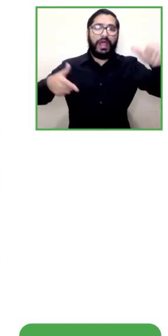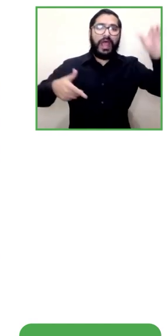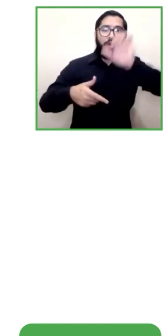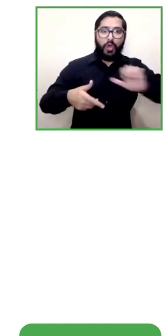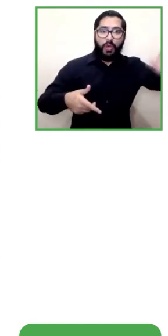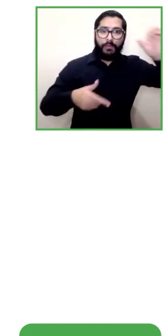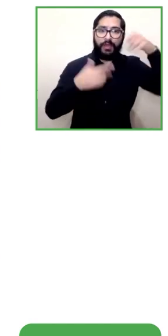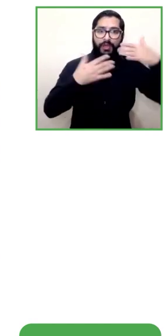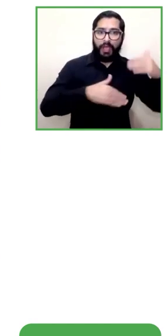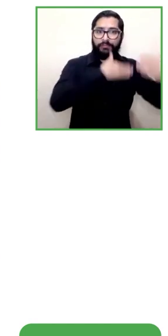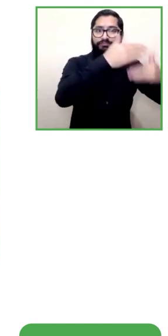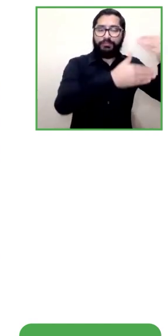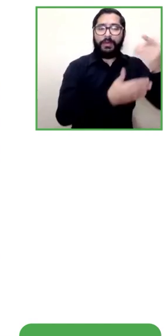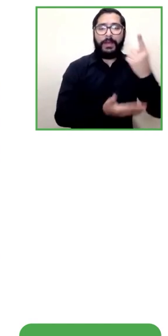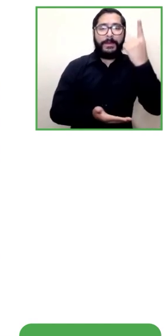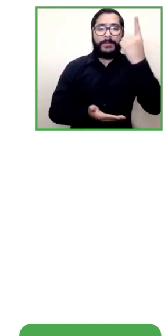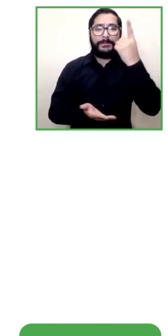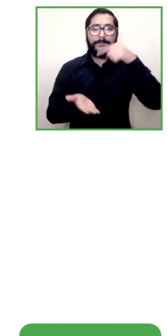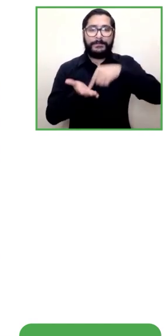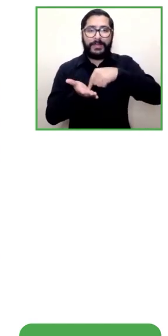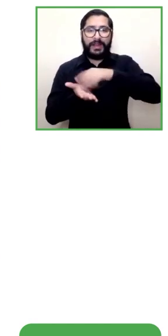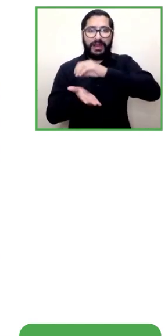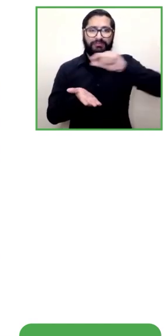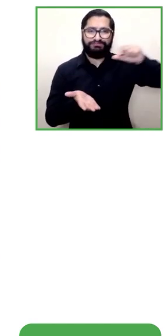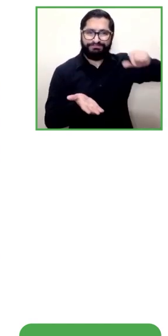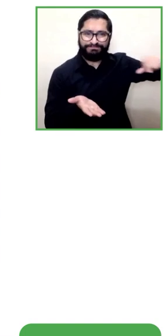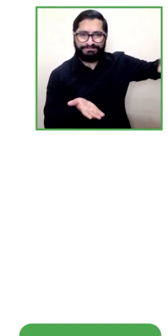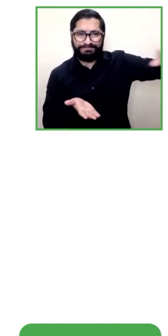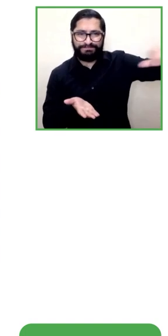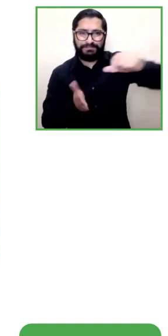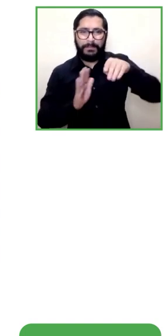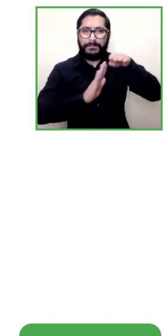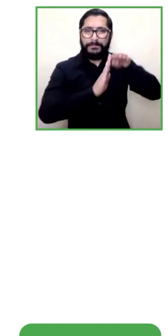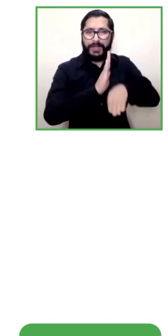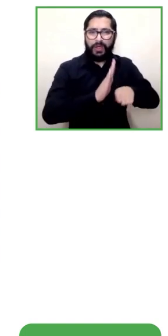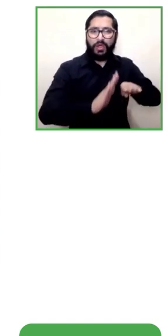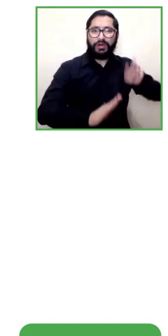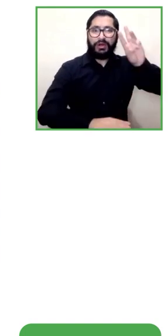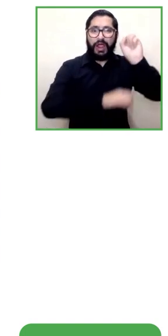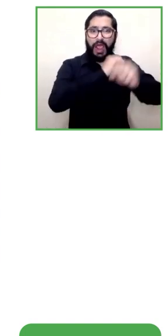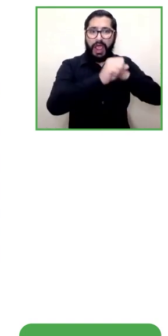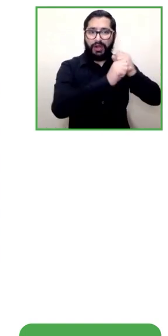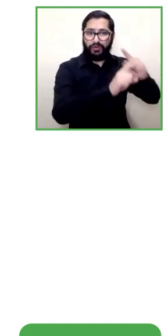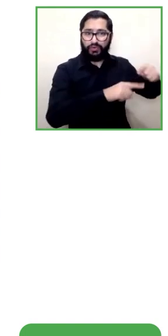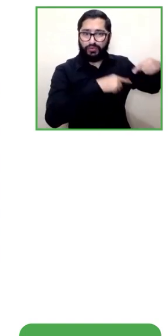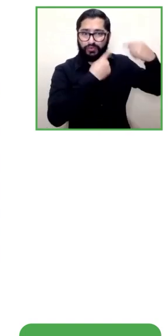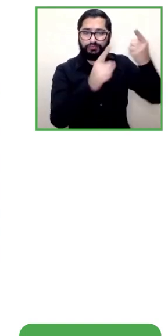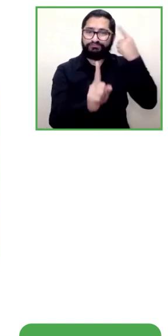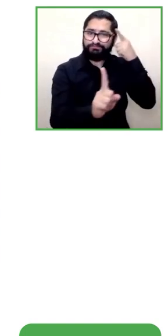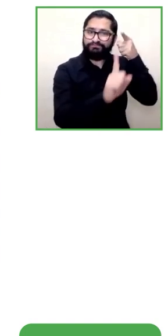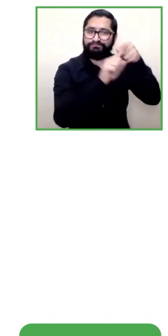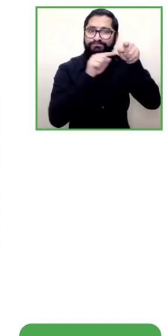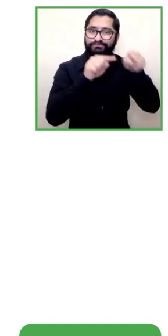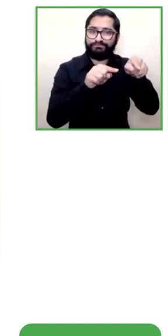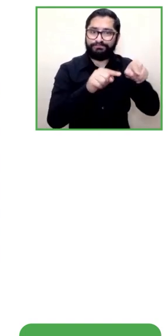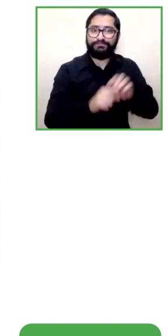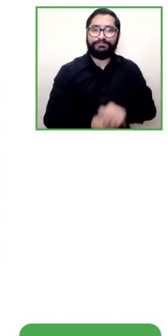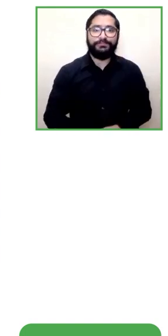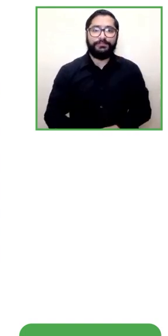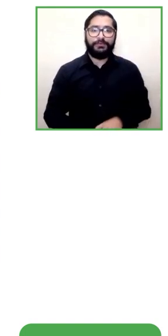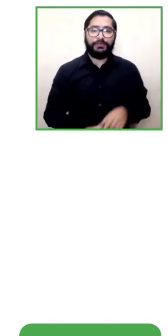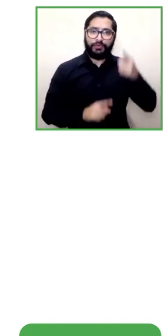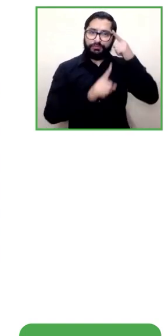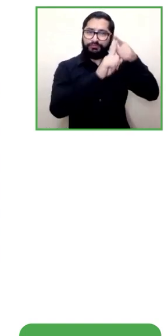menos de tres años y el segundo desafío es tener nuevas tecnologías para entregar mejores